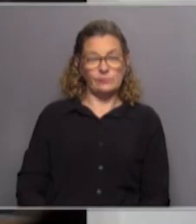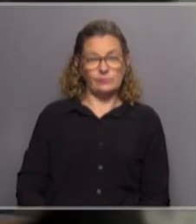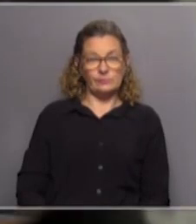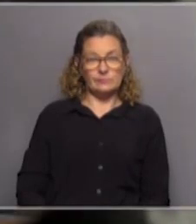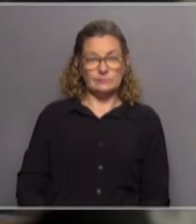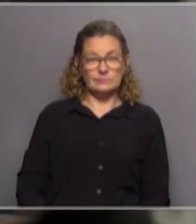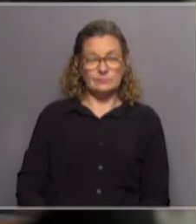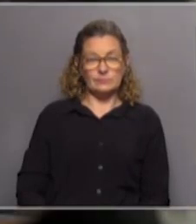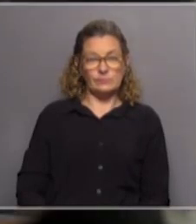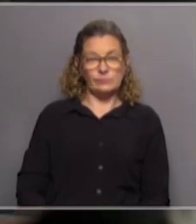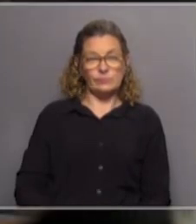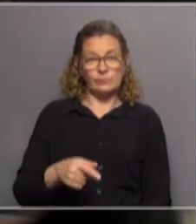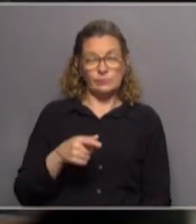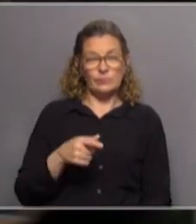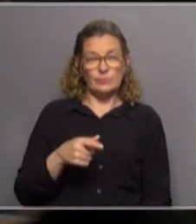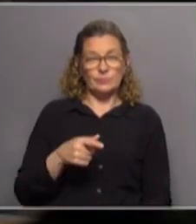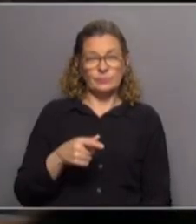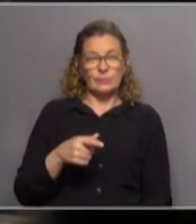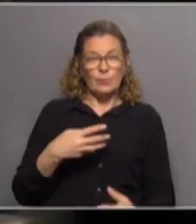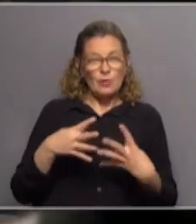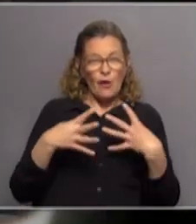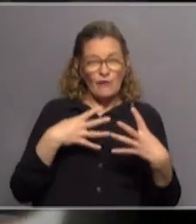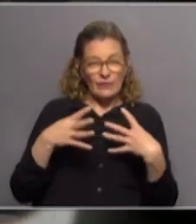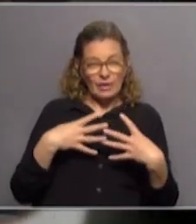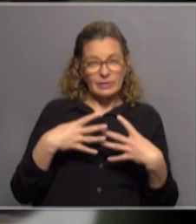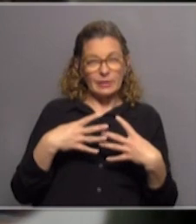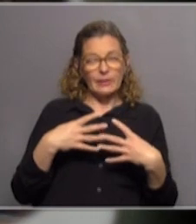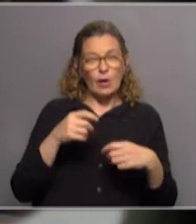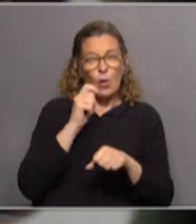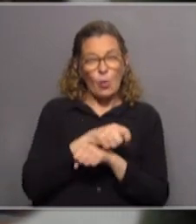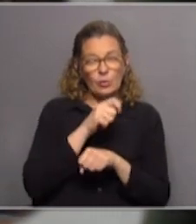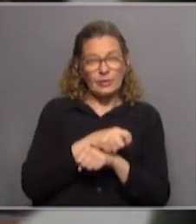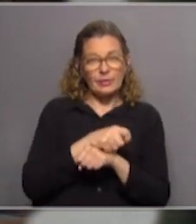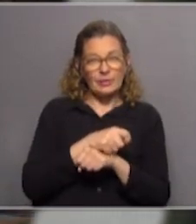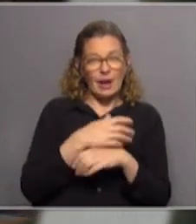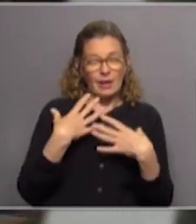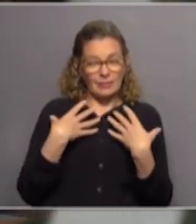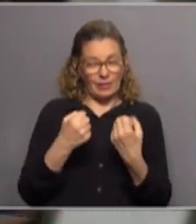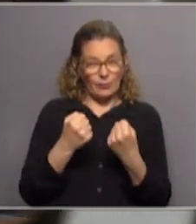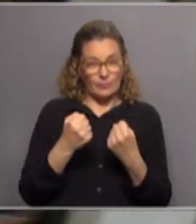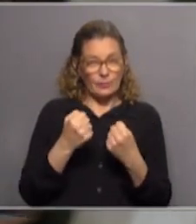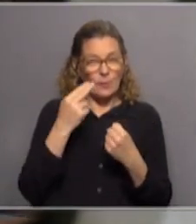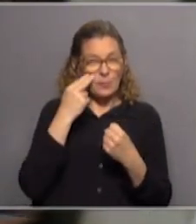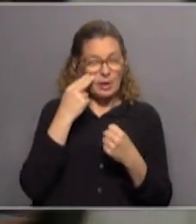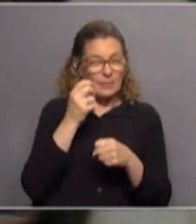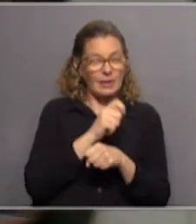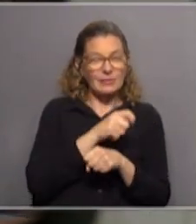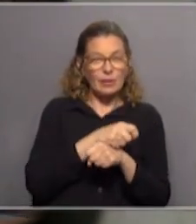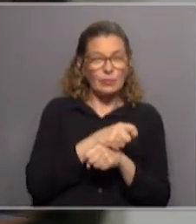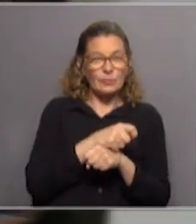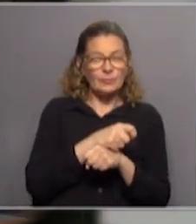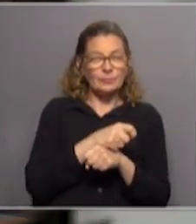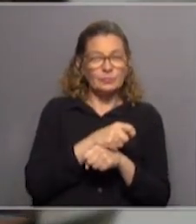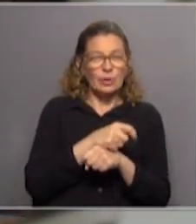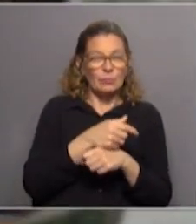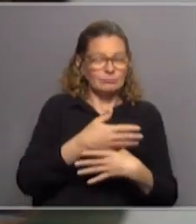En un momento de feria judicial sanitaria, en la cual la justicia no actúa en